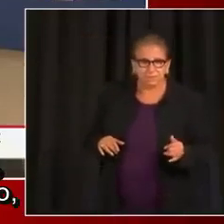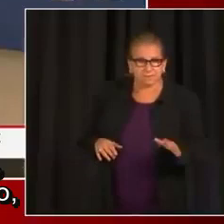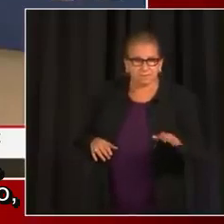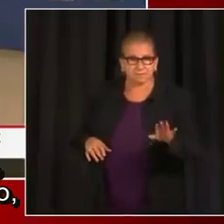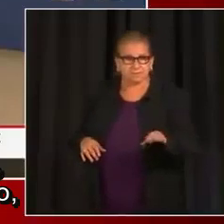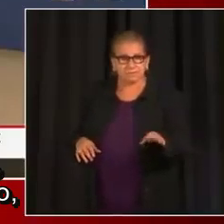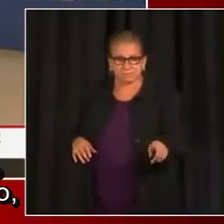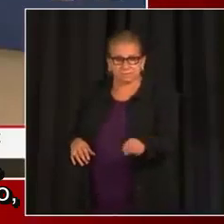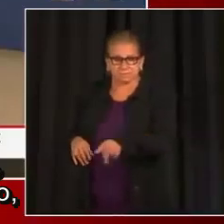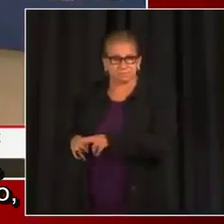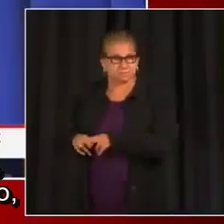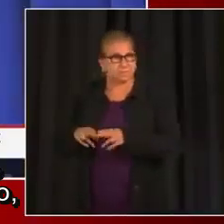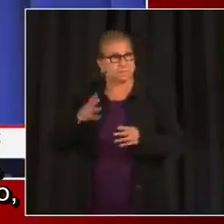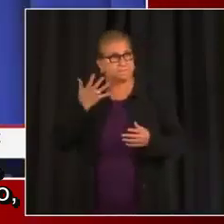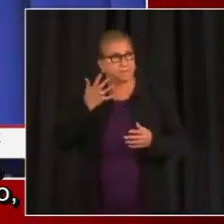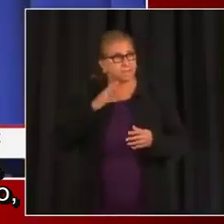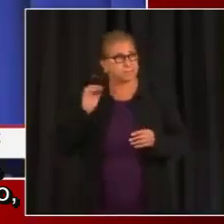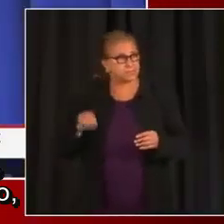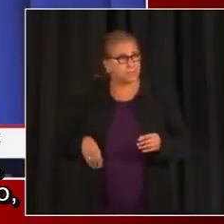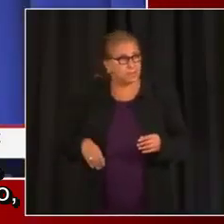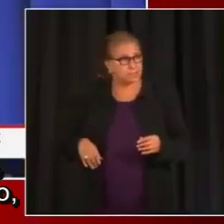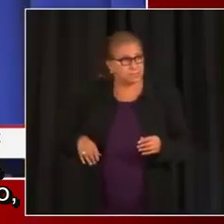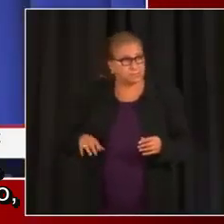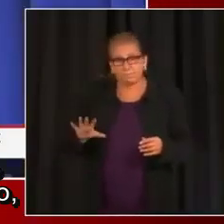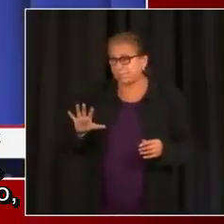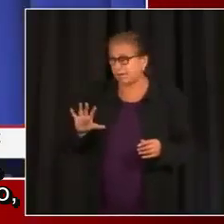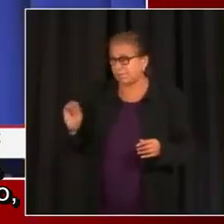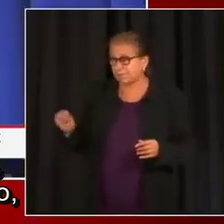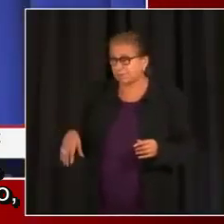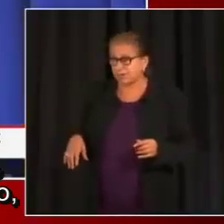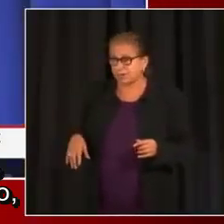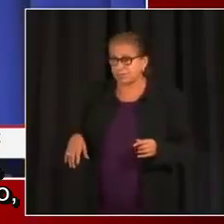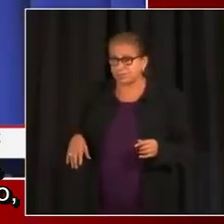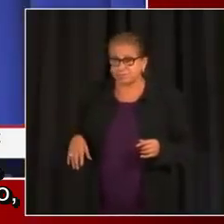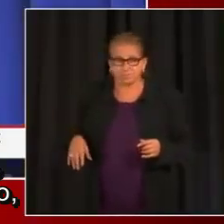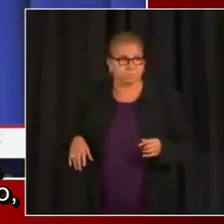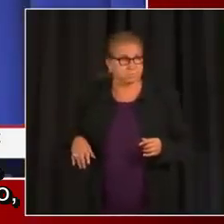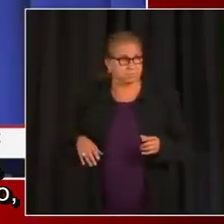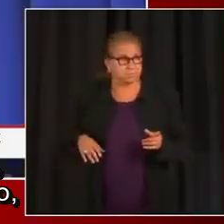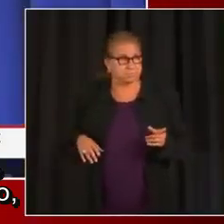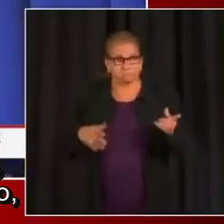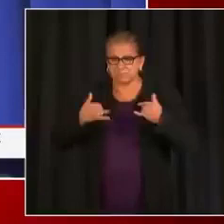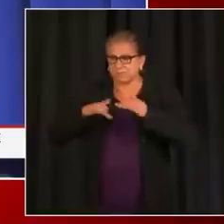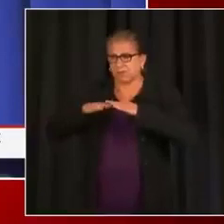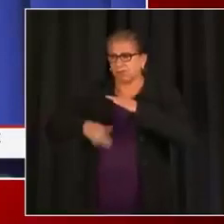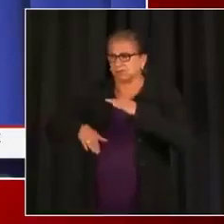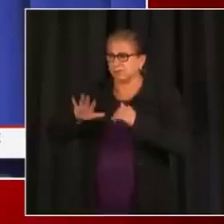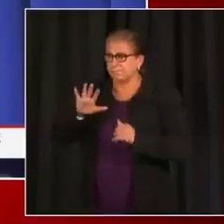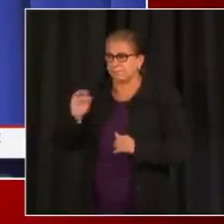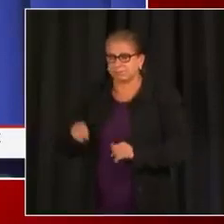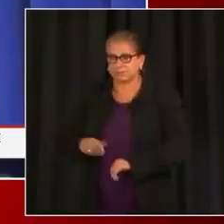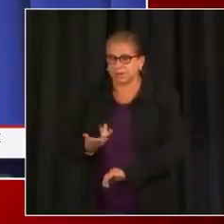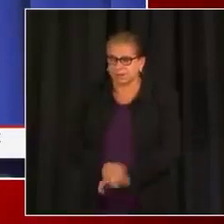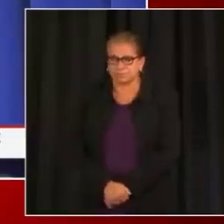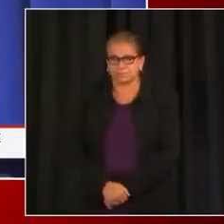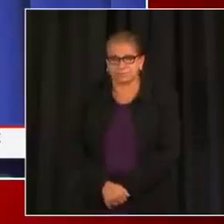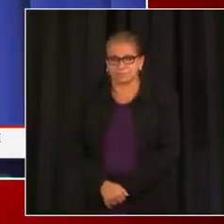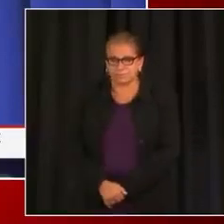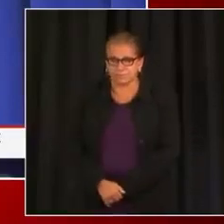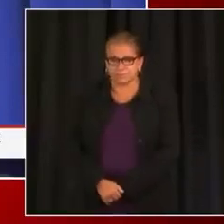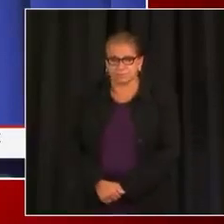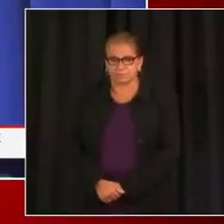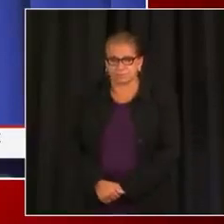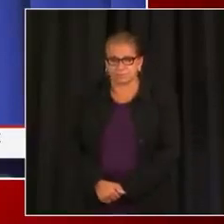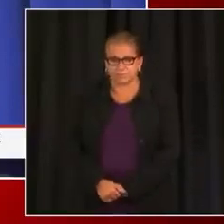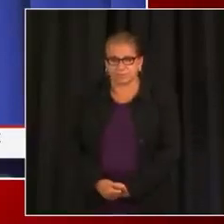Ok. Todavía estamos viendo menos del 5% de los datos que estamos vistos han sido secuenciados